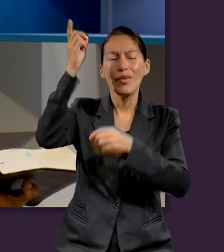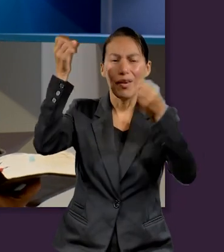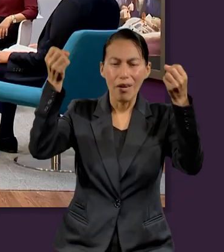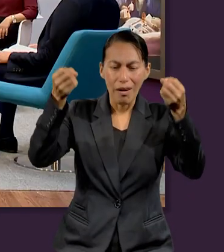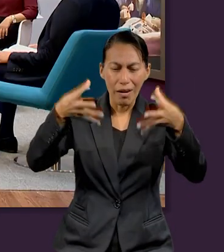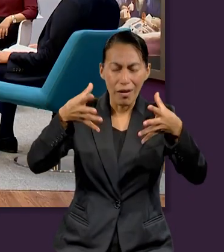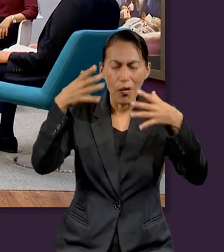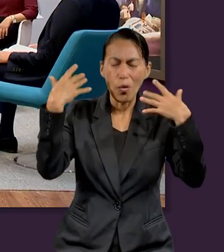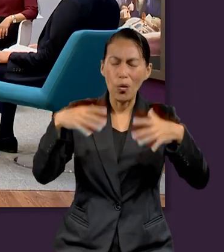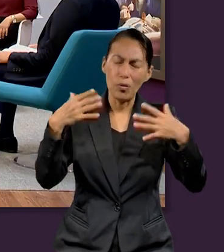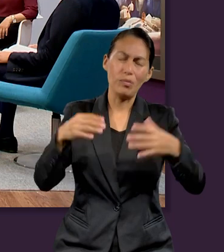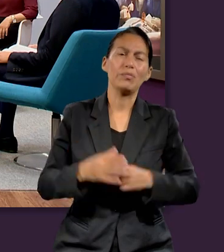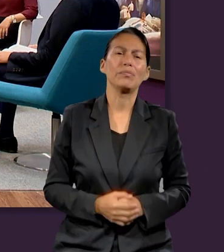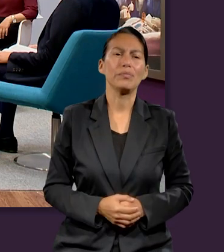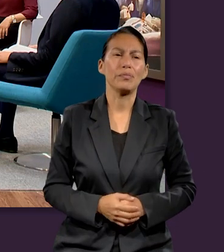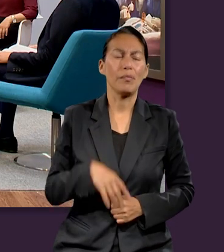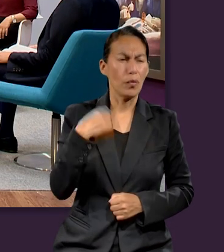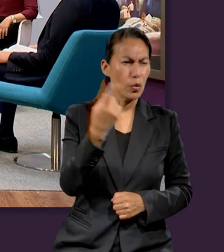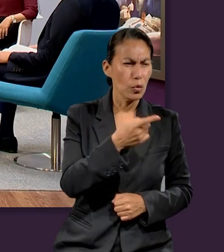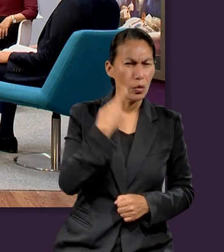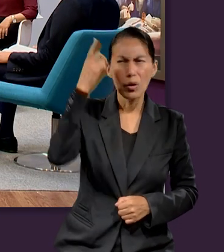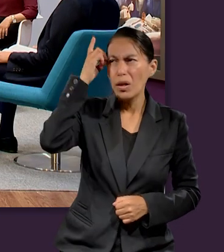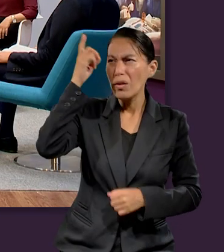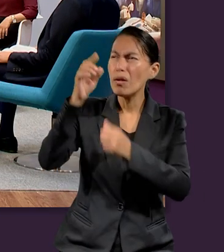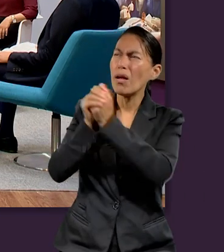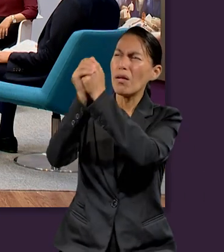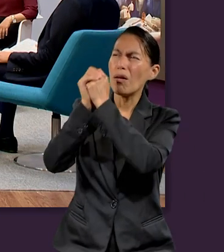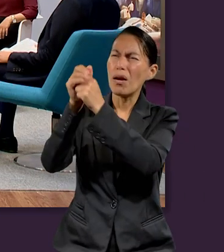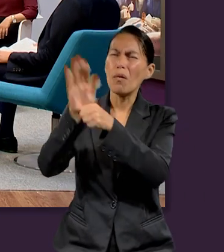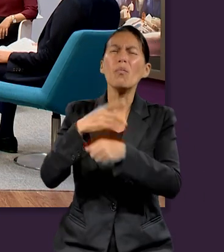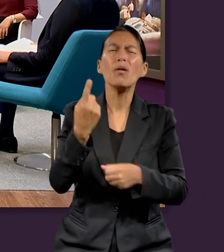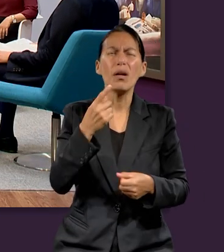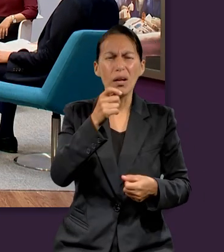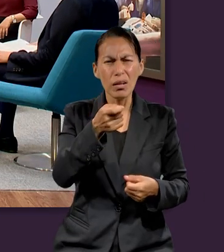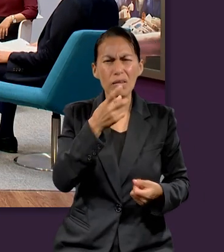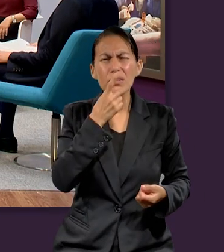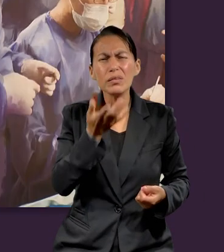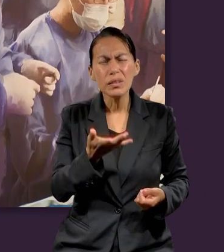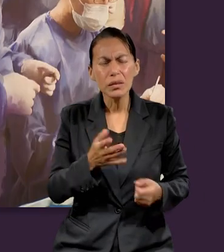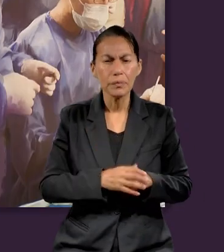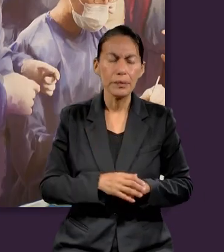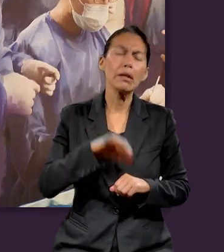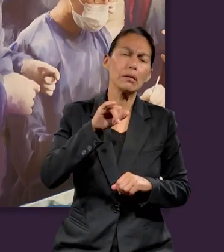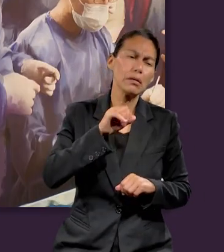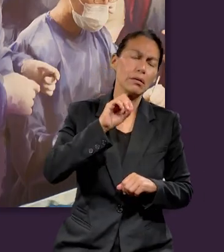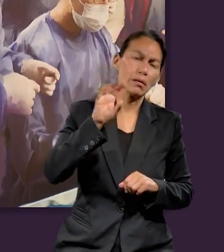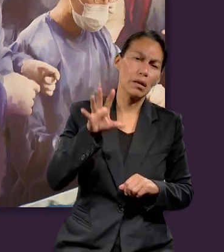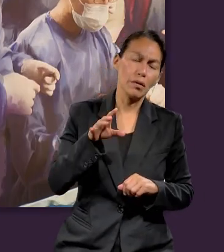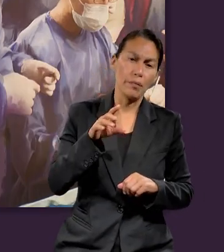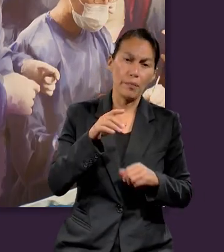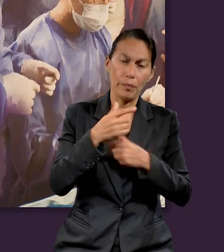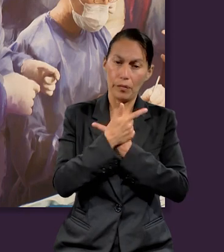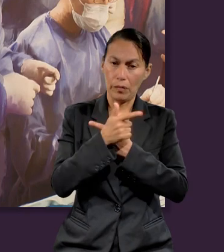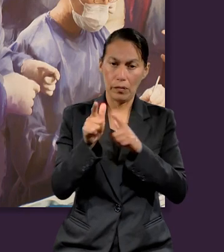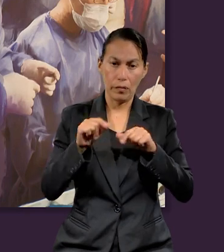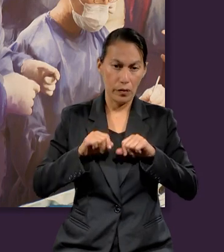¿Algún otro pasaje que tengan para compartir por qué hay que adorar a Dios? Claro que sí. De hecho,